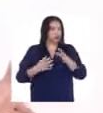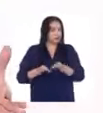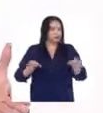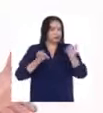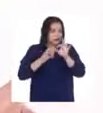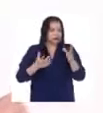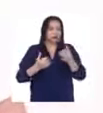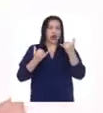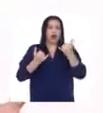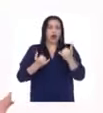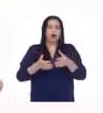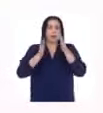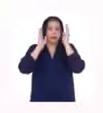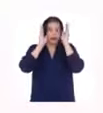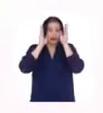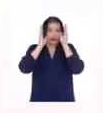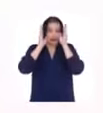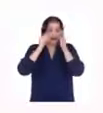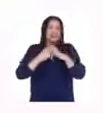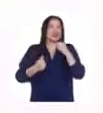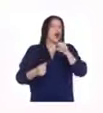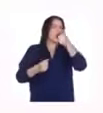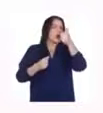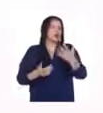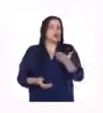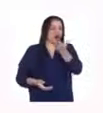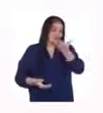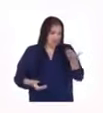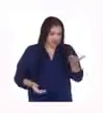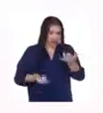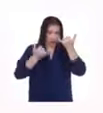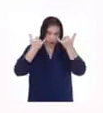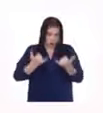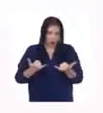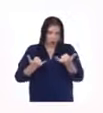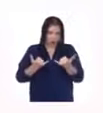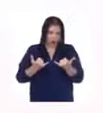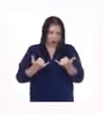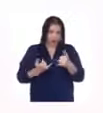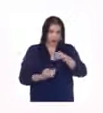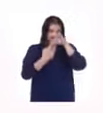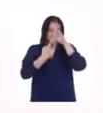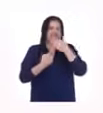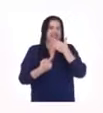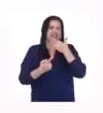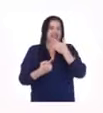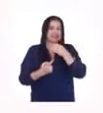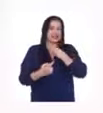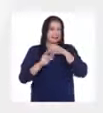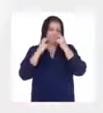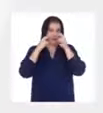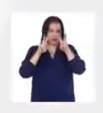pasamos a oír lo que tiene que decir nuestro invitado especial del día de hoy. ¡Veámoslo!